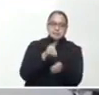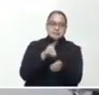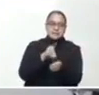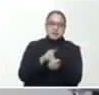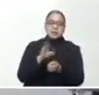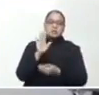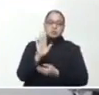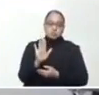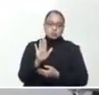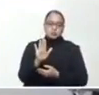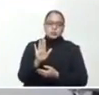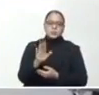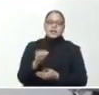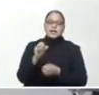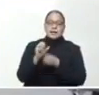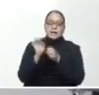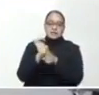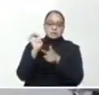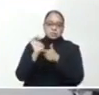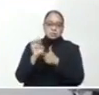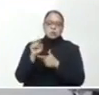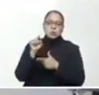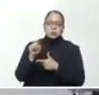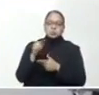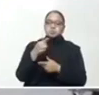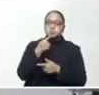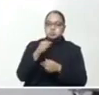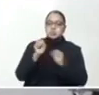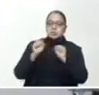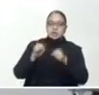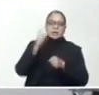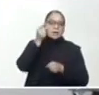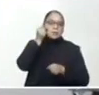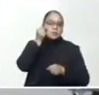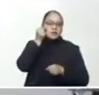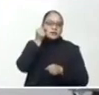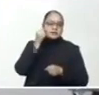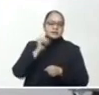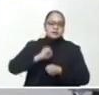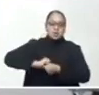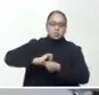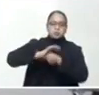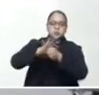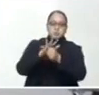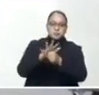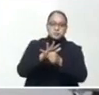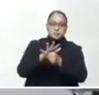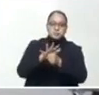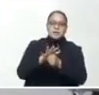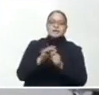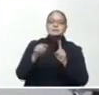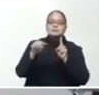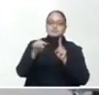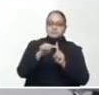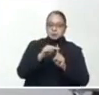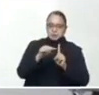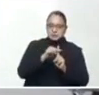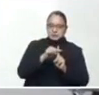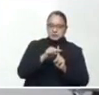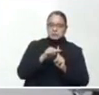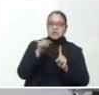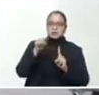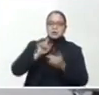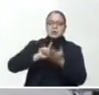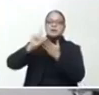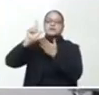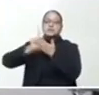condición se procedió de inmediato a realizarle la prueba de COVID-19, la misma que fue confirmada por el